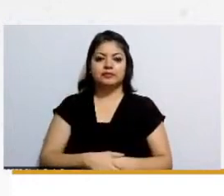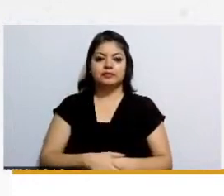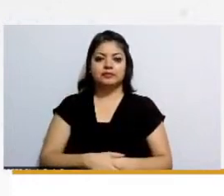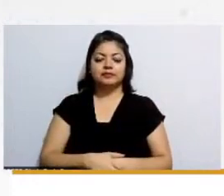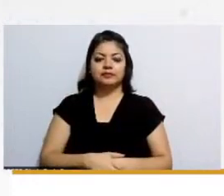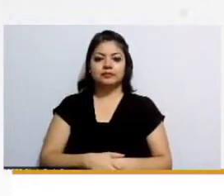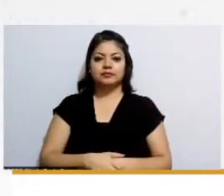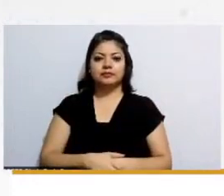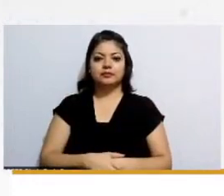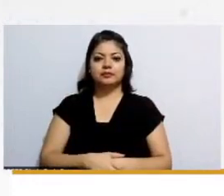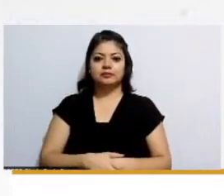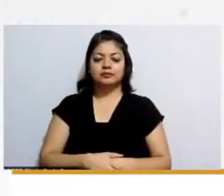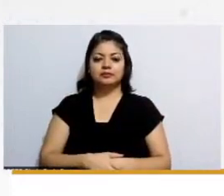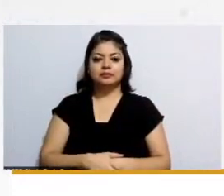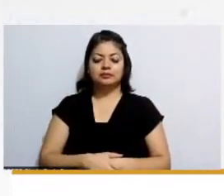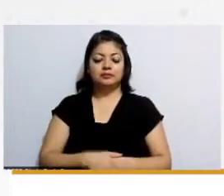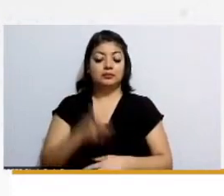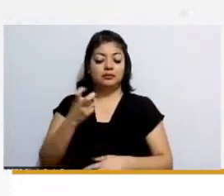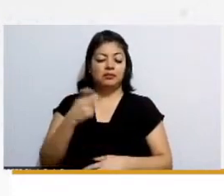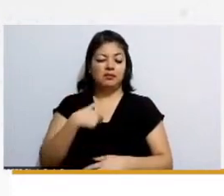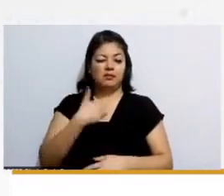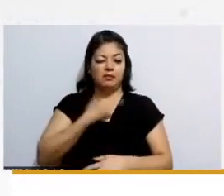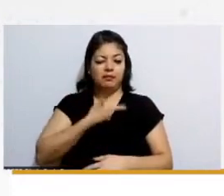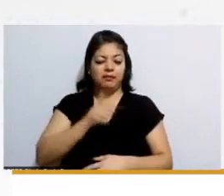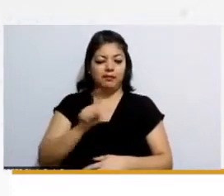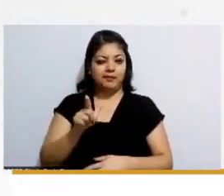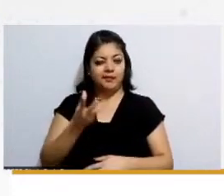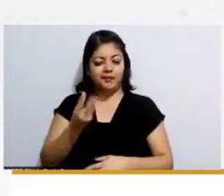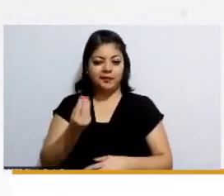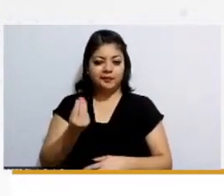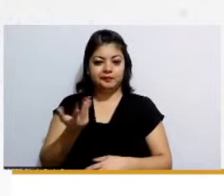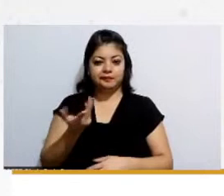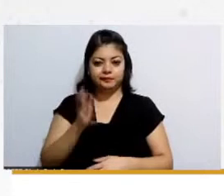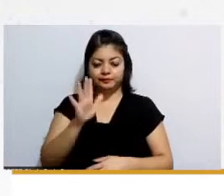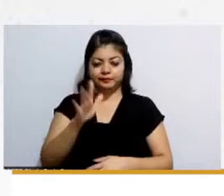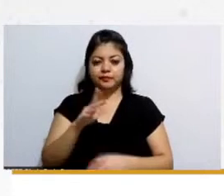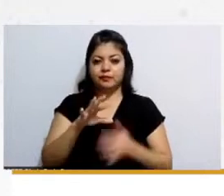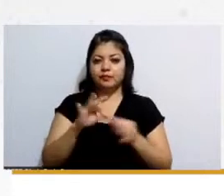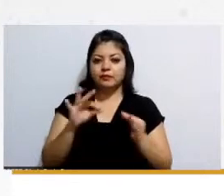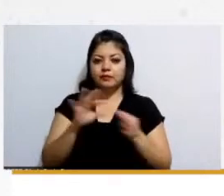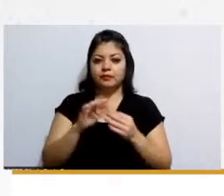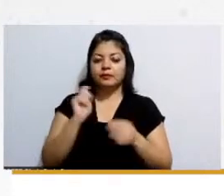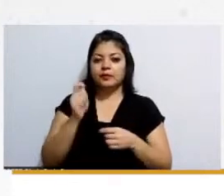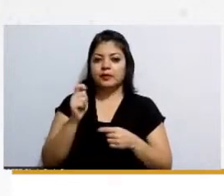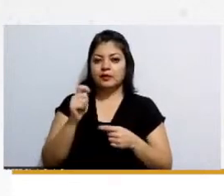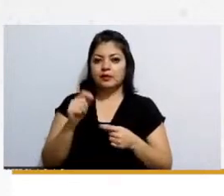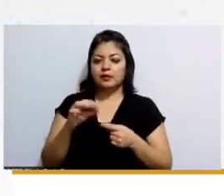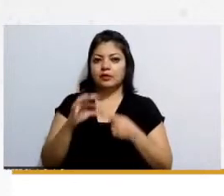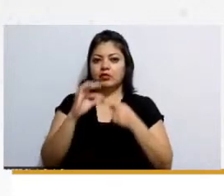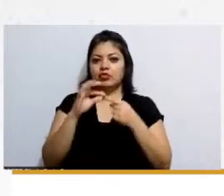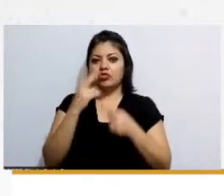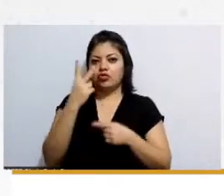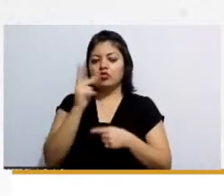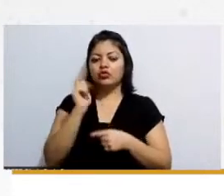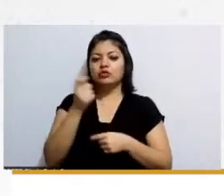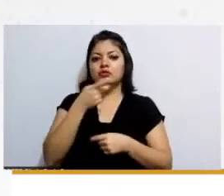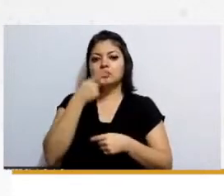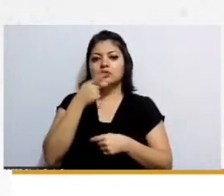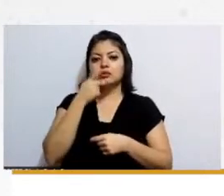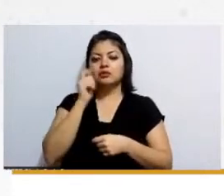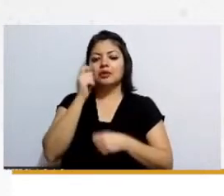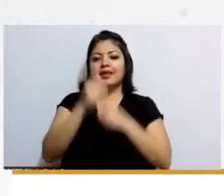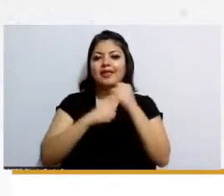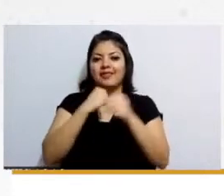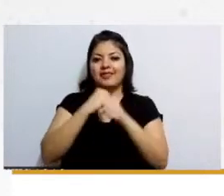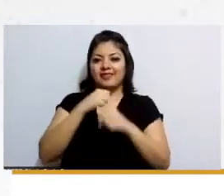esto me gustó mucho es déjenme ver es del punto dos que habla de la edad máxima para recibir